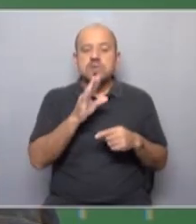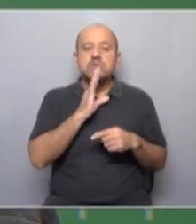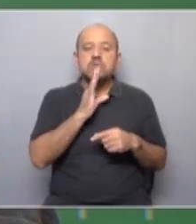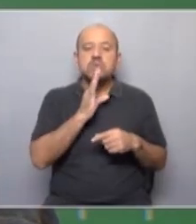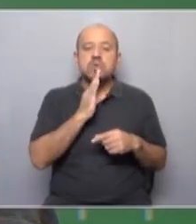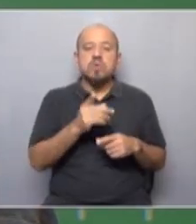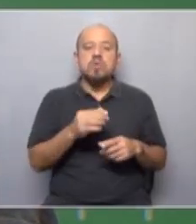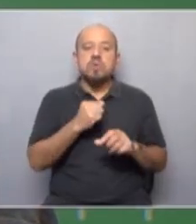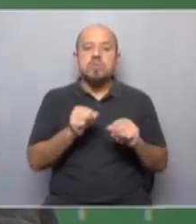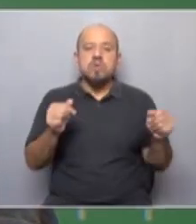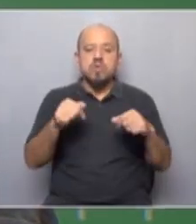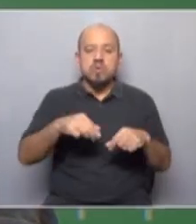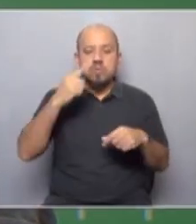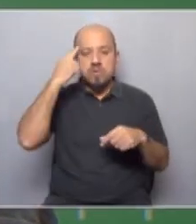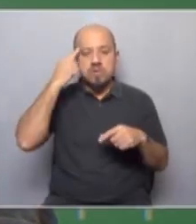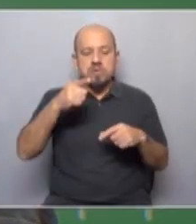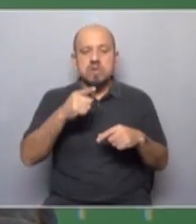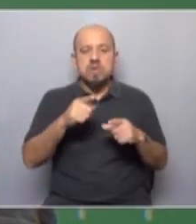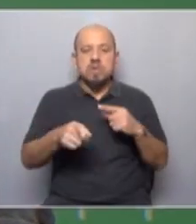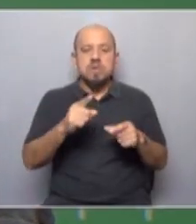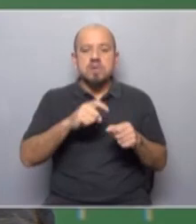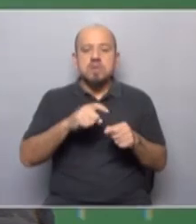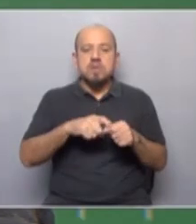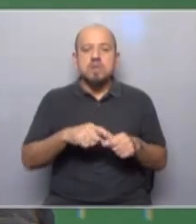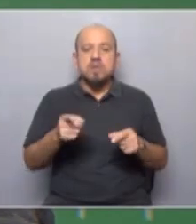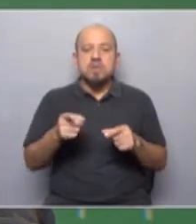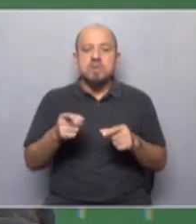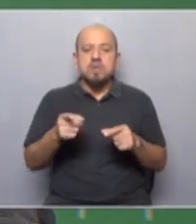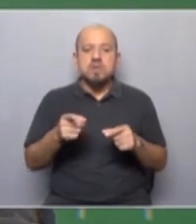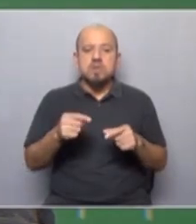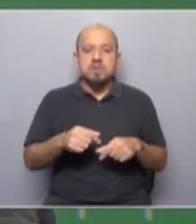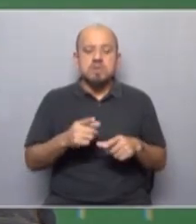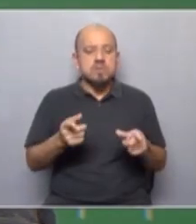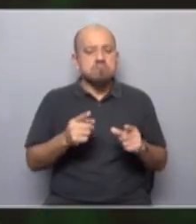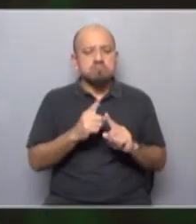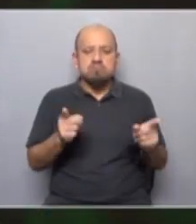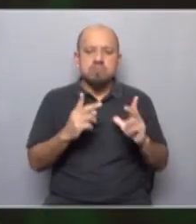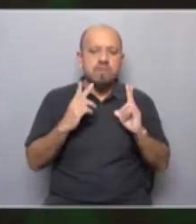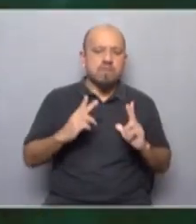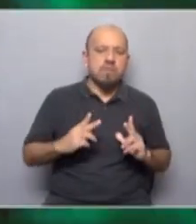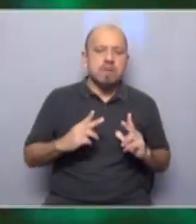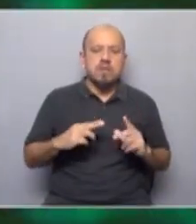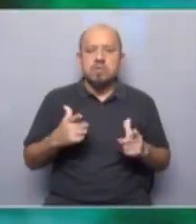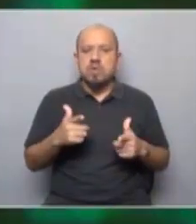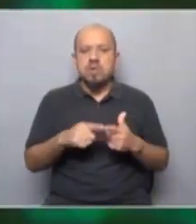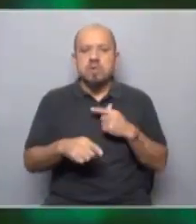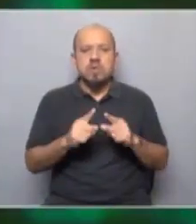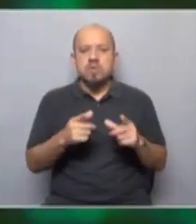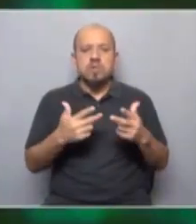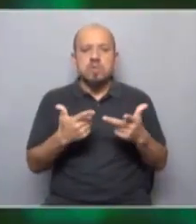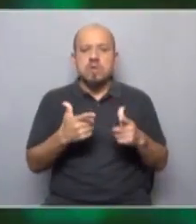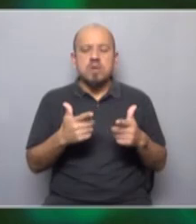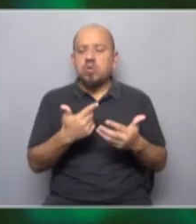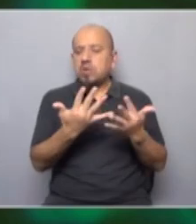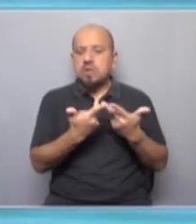se puede hoy pensar al sindicalismo sin que represente al sector informal que en general en ningún país lo representa porque al no estar organizado al no